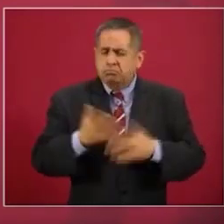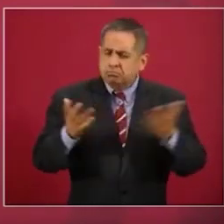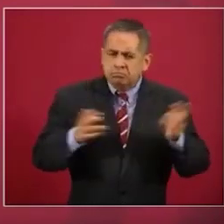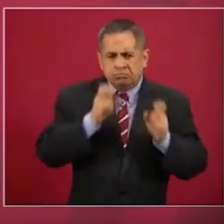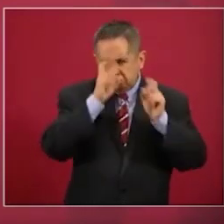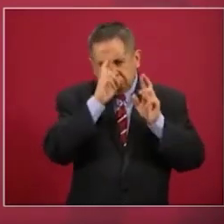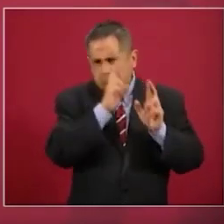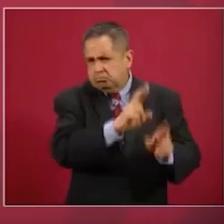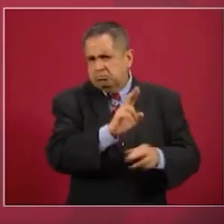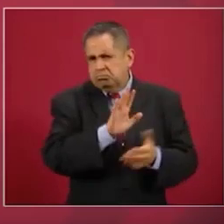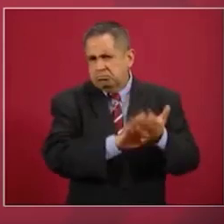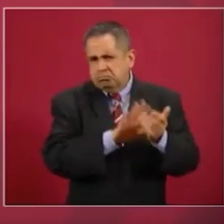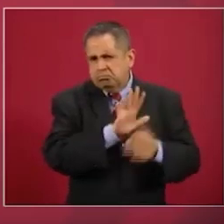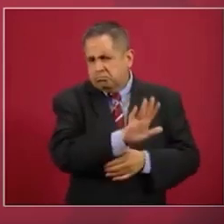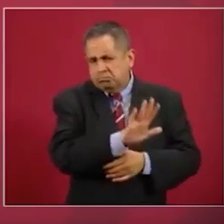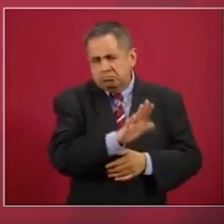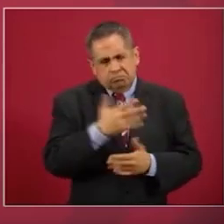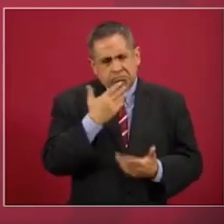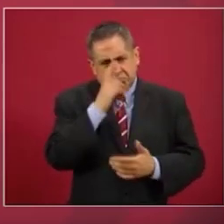vamos a hacer.